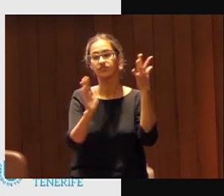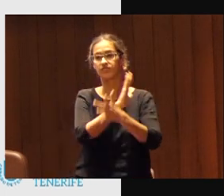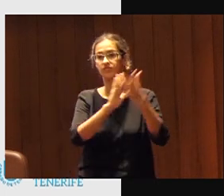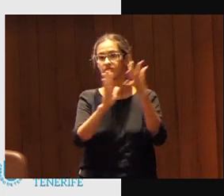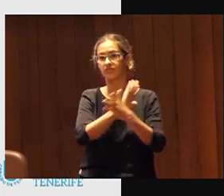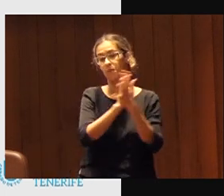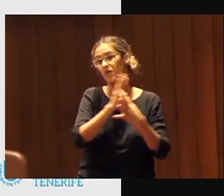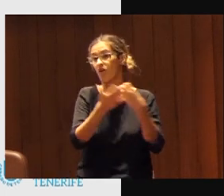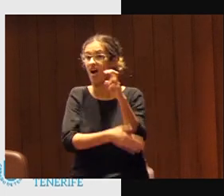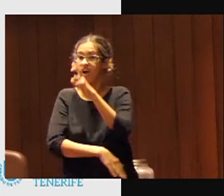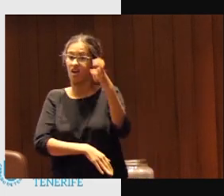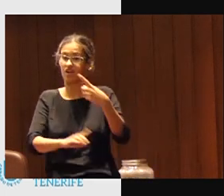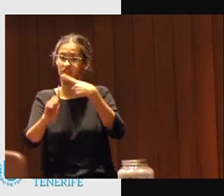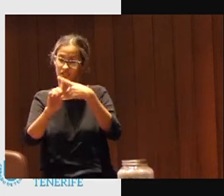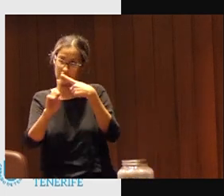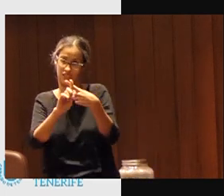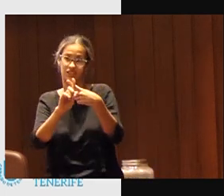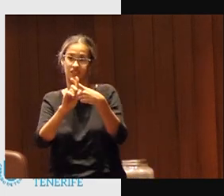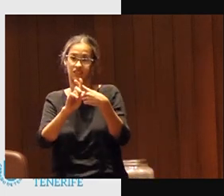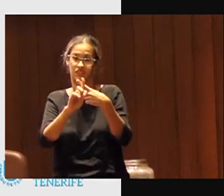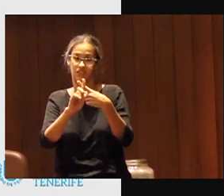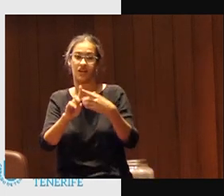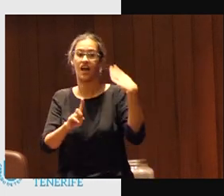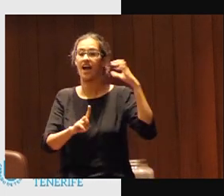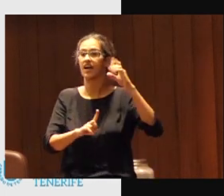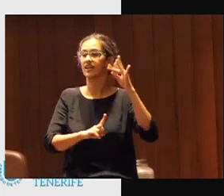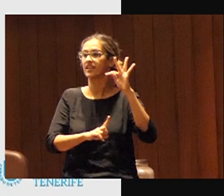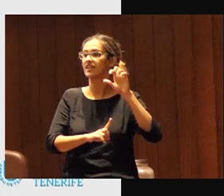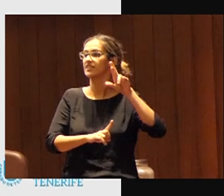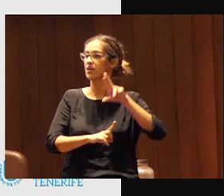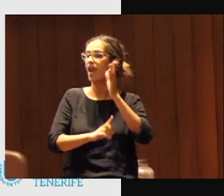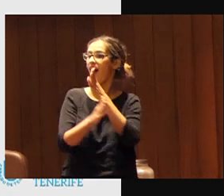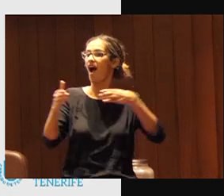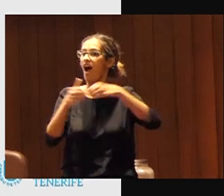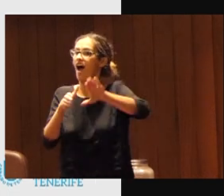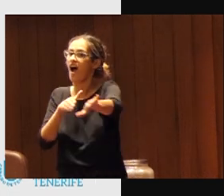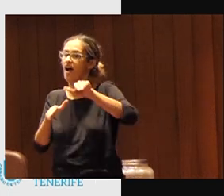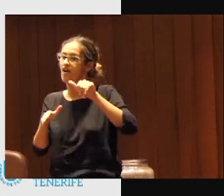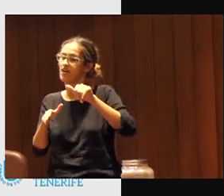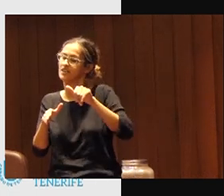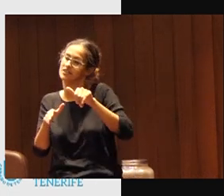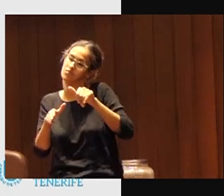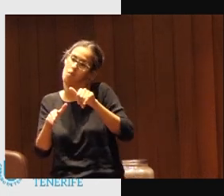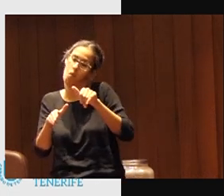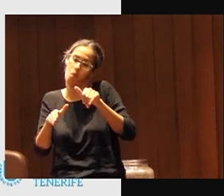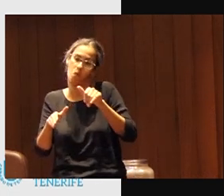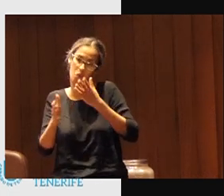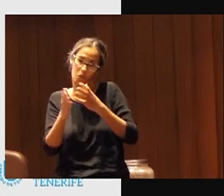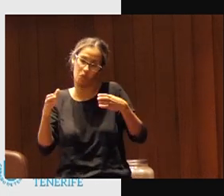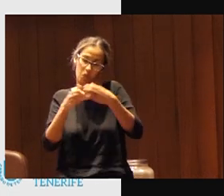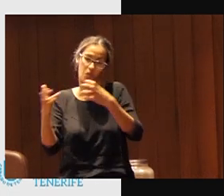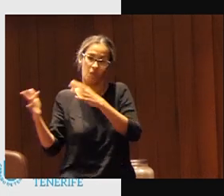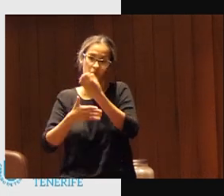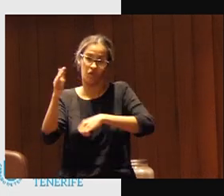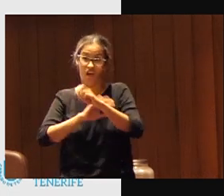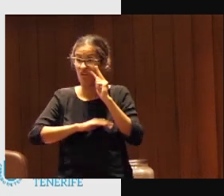la diversidad sexual que existe acaba de fichar Cáster Semenia por un equipo de fútbol porque no puede competir ¿lo habéis visto? es una noticia de